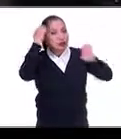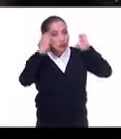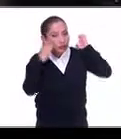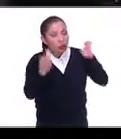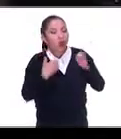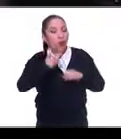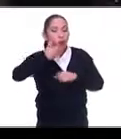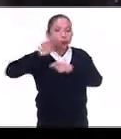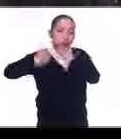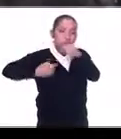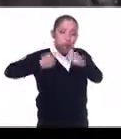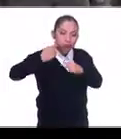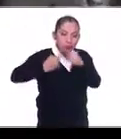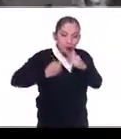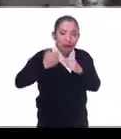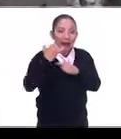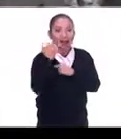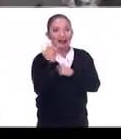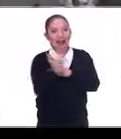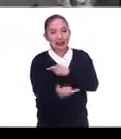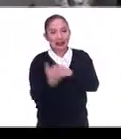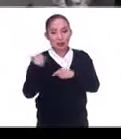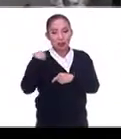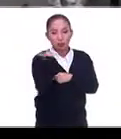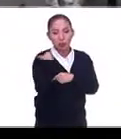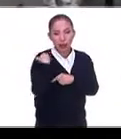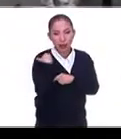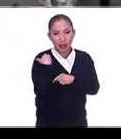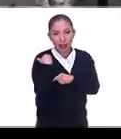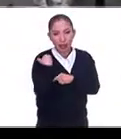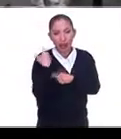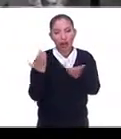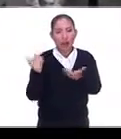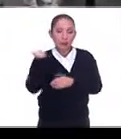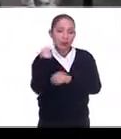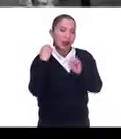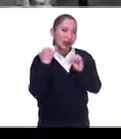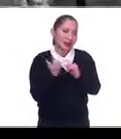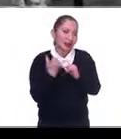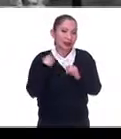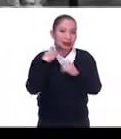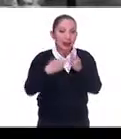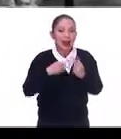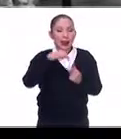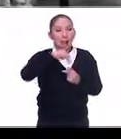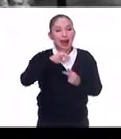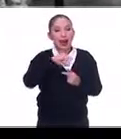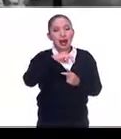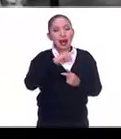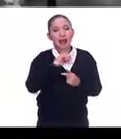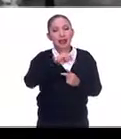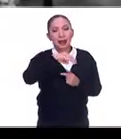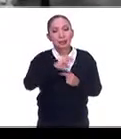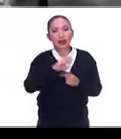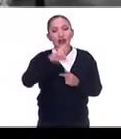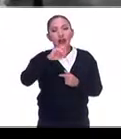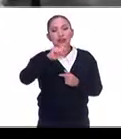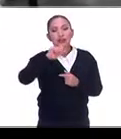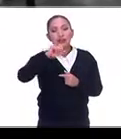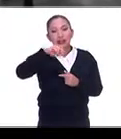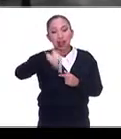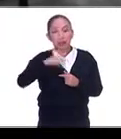entre la tradición y la moda. Entre la moda y la tradición, Madame Rostand fue una